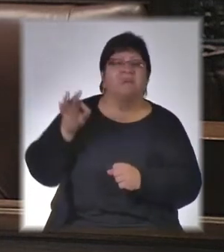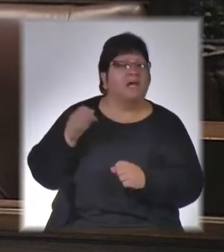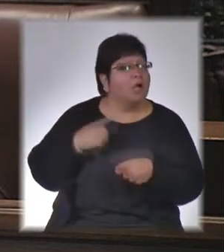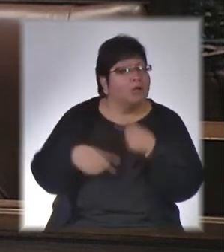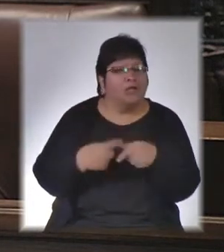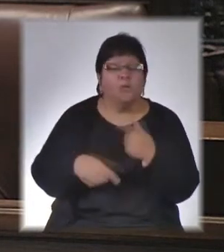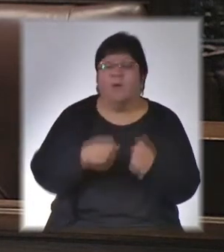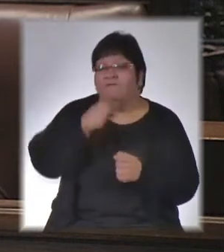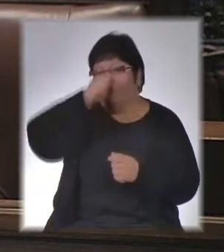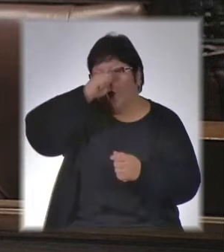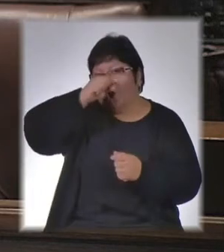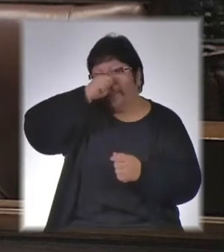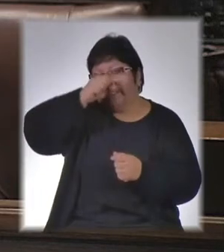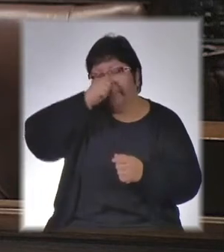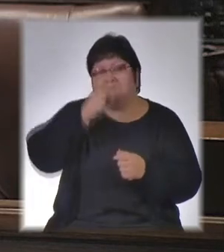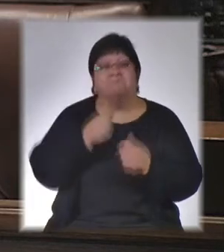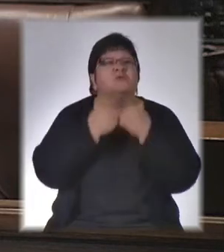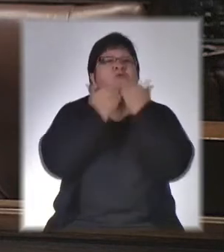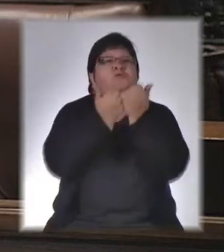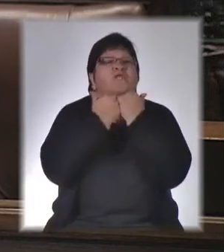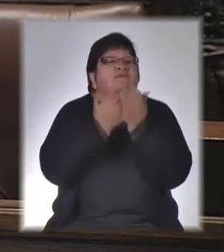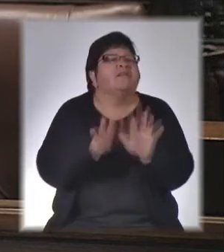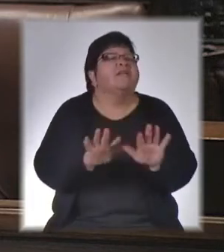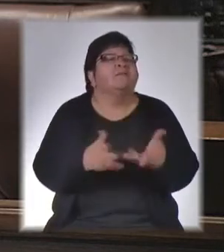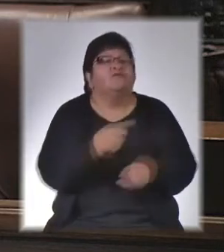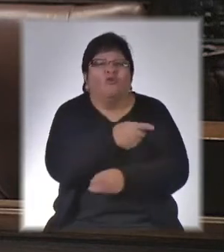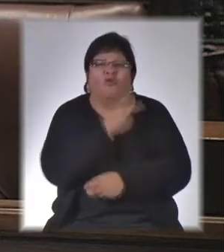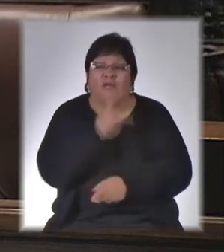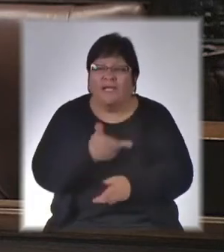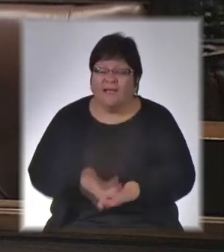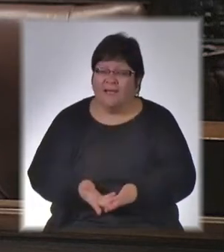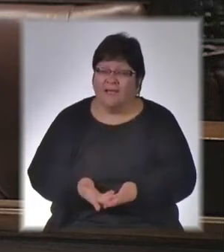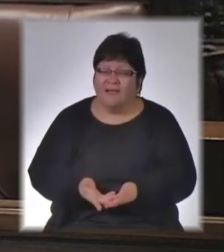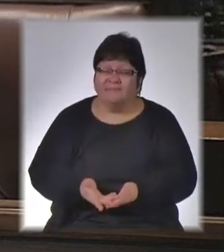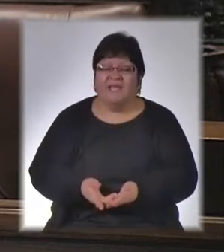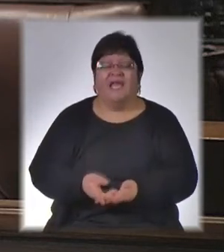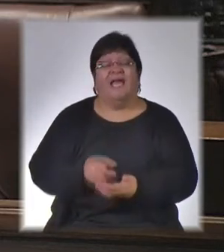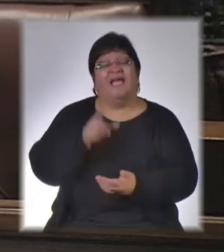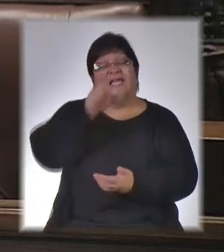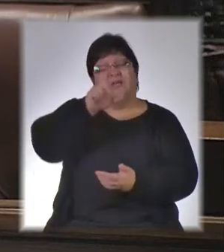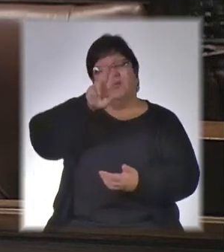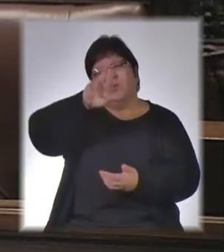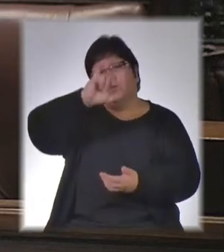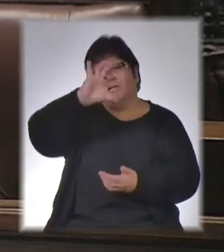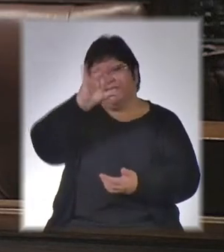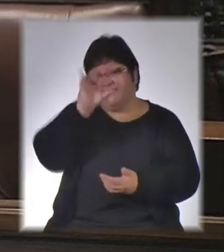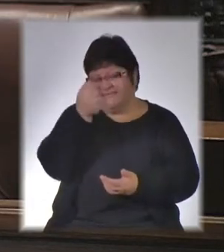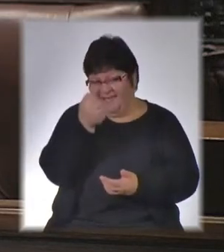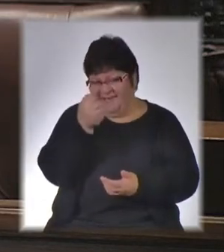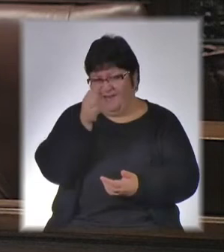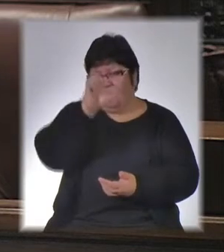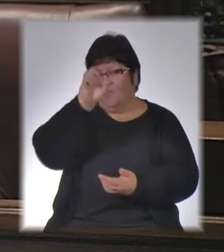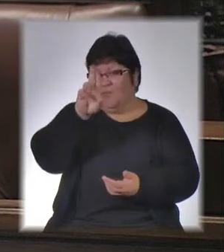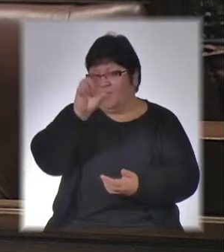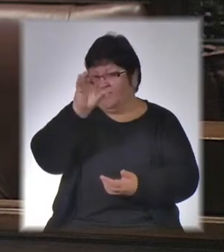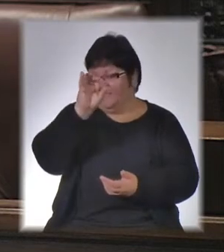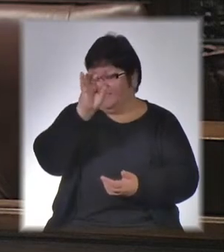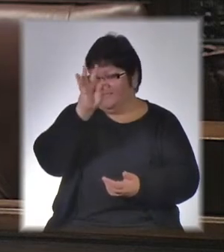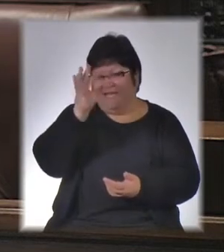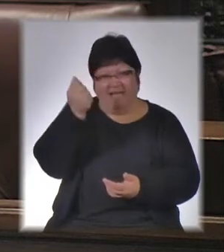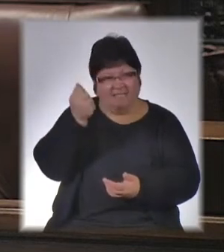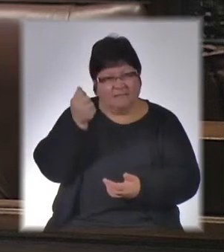siguen sin saber qué pasó con ella. Luisa Cuesta y otras muchas madres fallecieron sin saber sobre sus hijos.